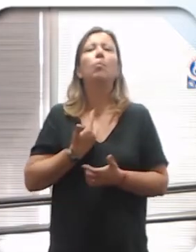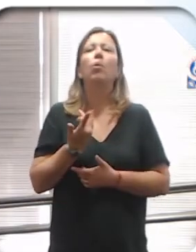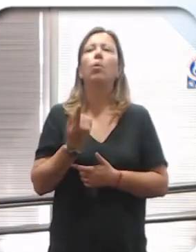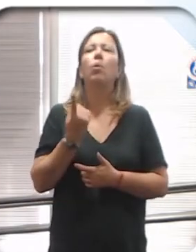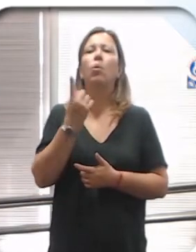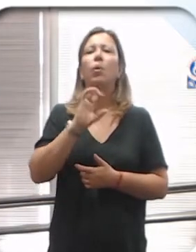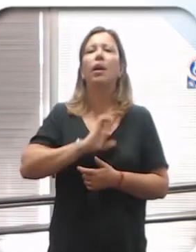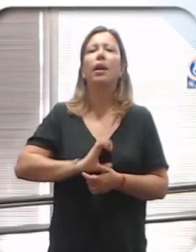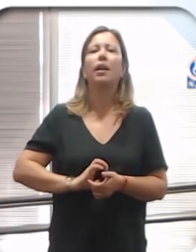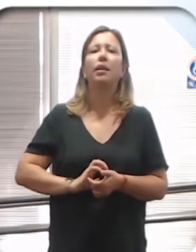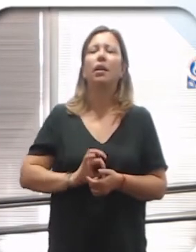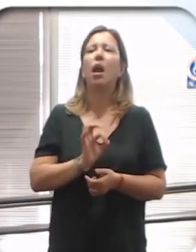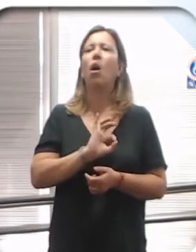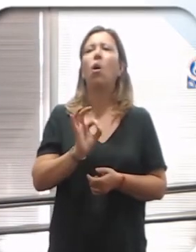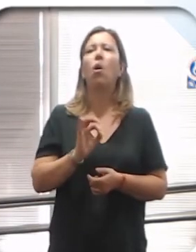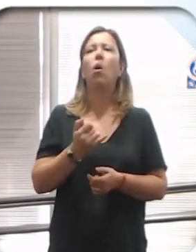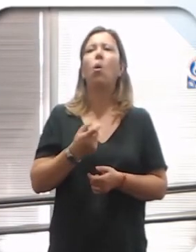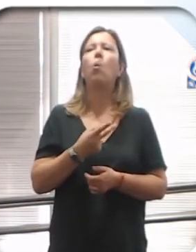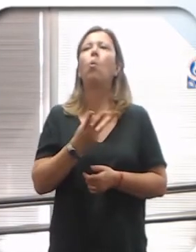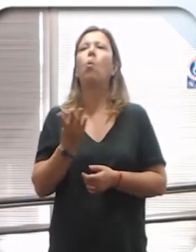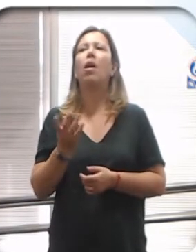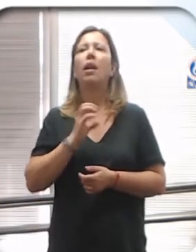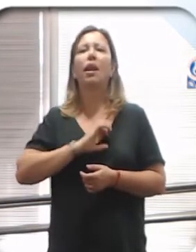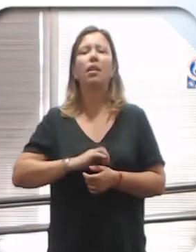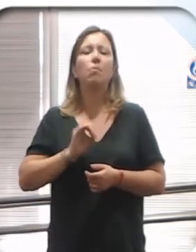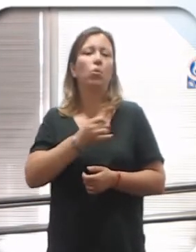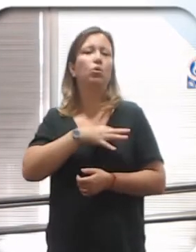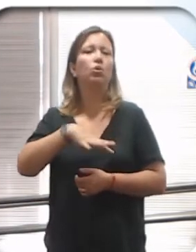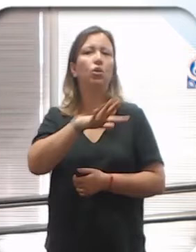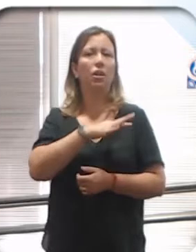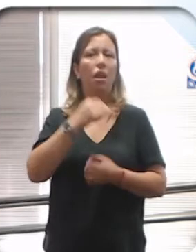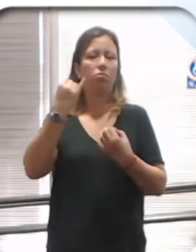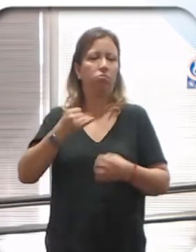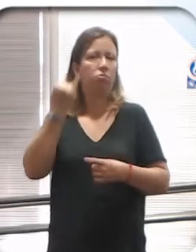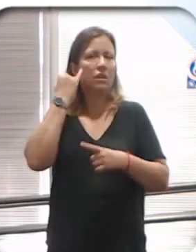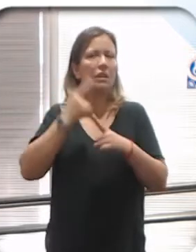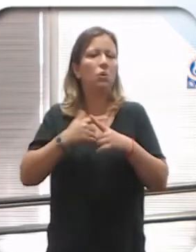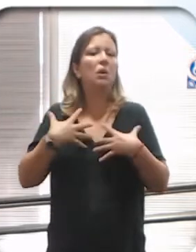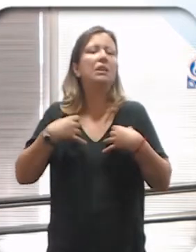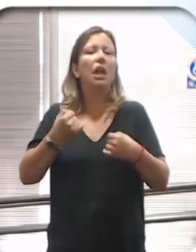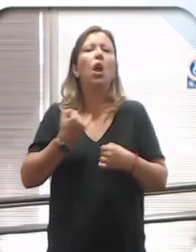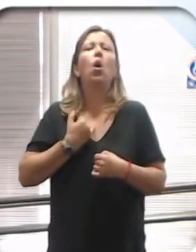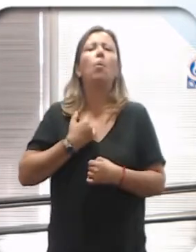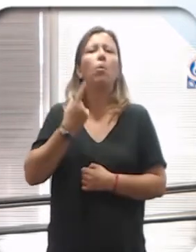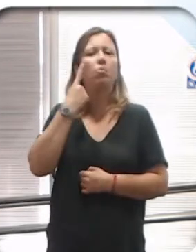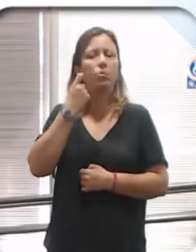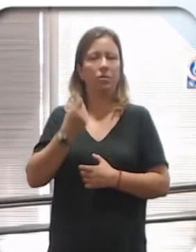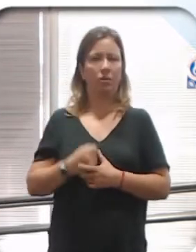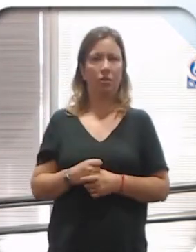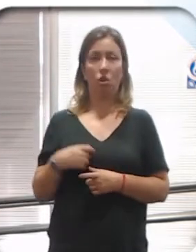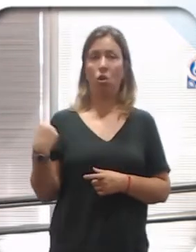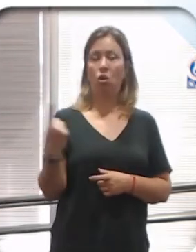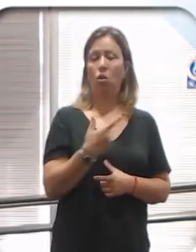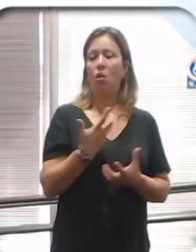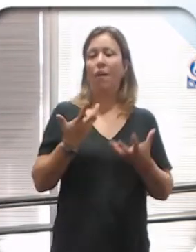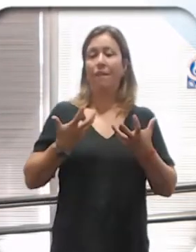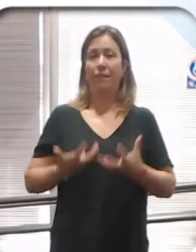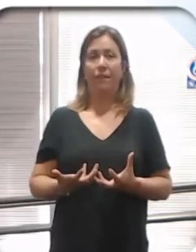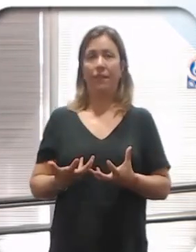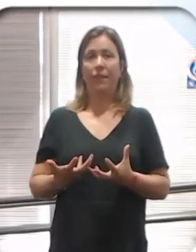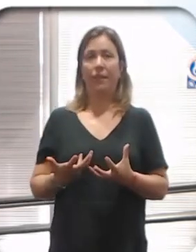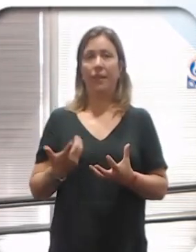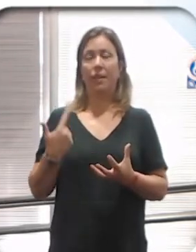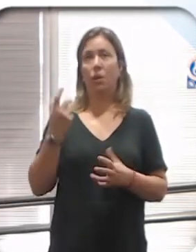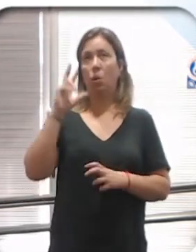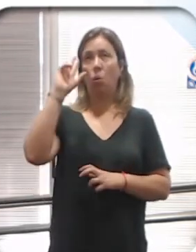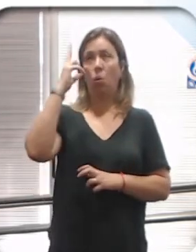característica o cuáles son las características de una sociedad sexualmente sana? Todos nosotros vamos a querer que